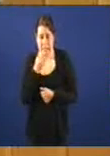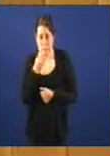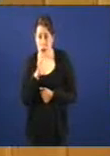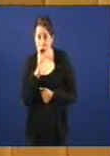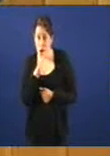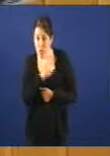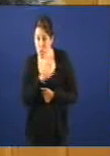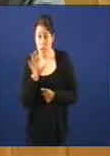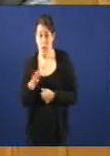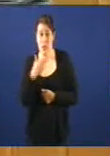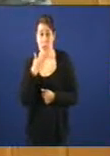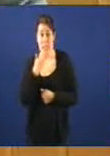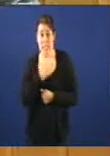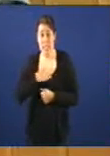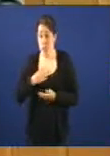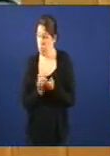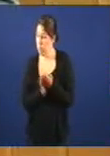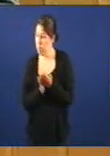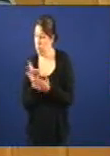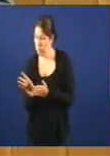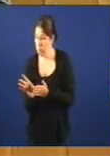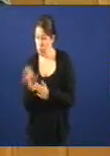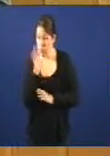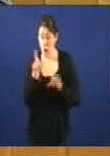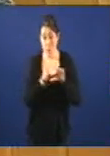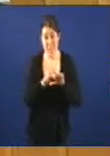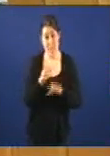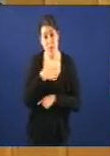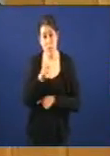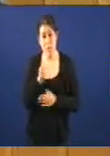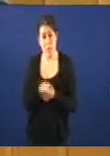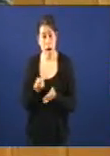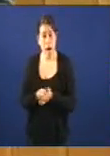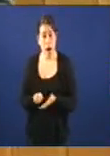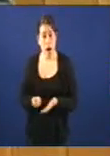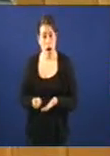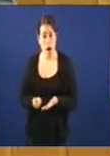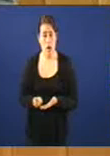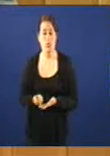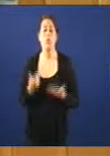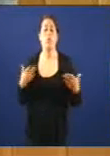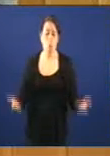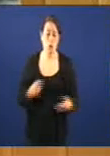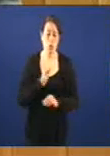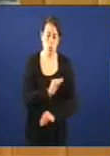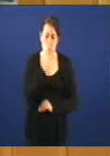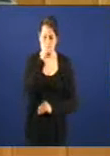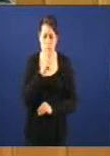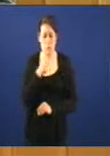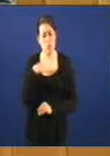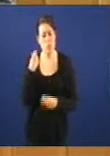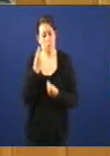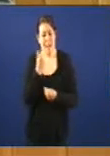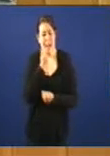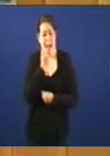teñen 55 queren ser expulsadas por unha empresa que non quere pagar un peso. Cale a súa actitude? De verdade que eu pensei que teñan y alma